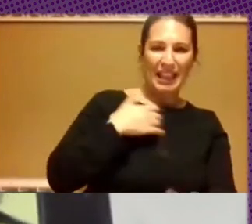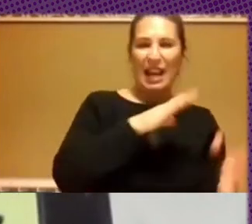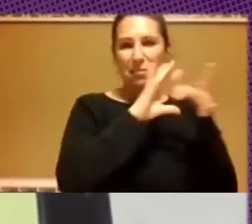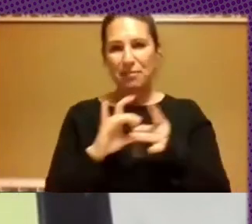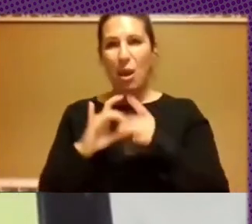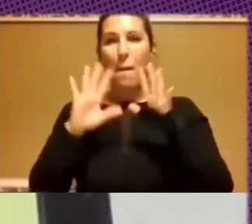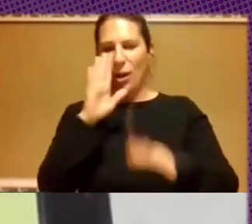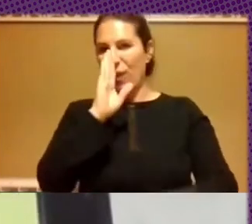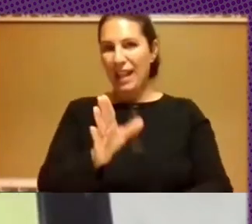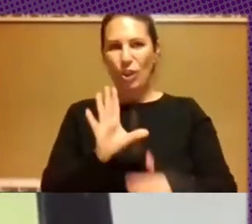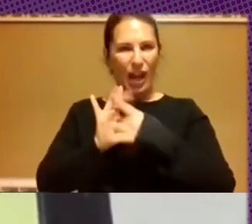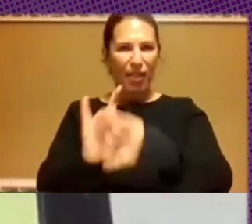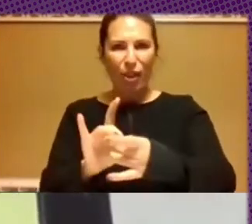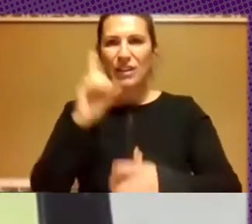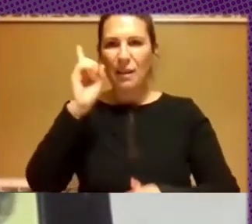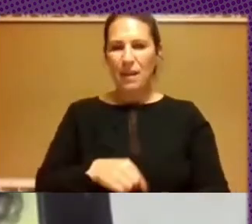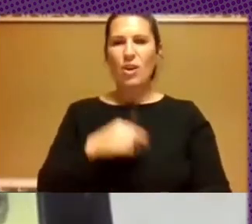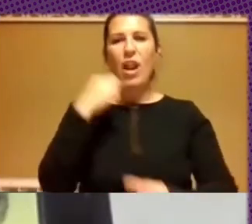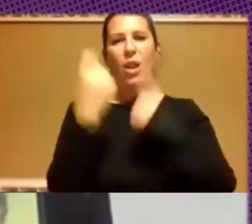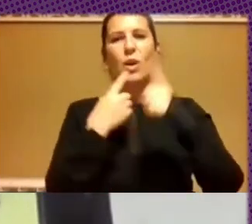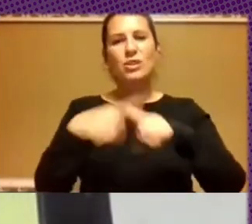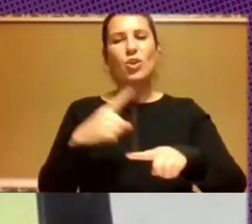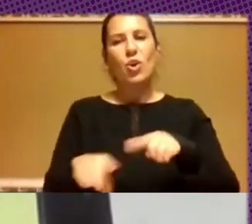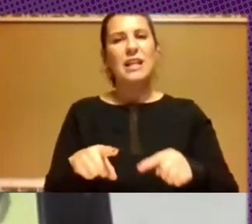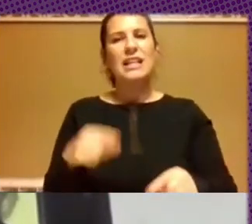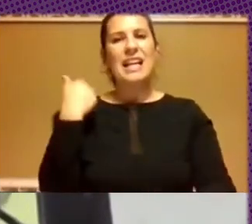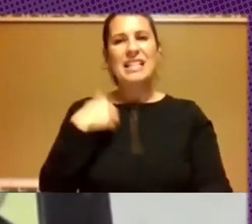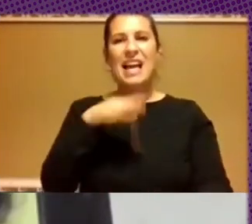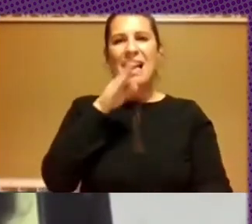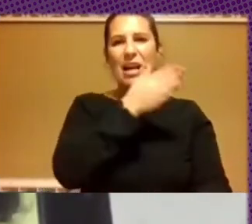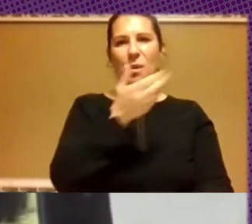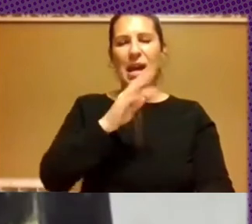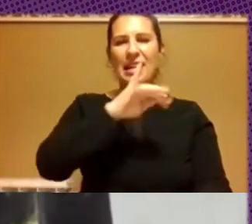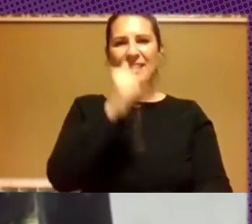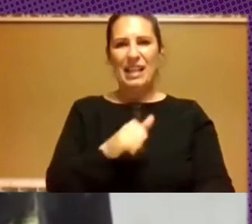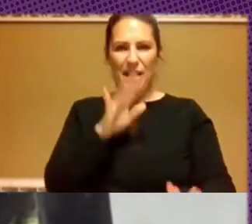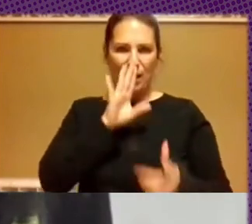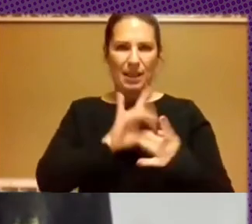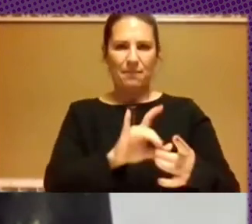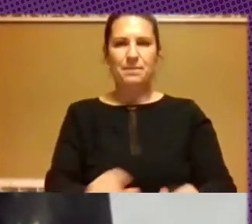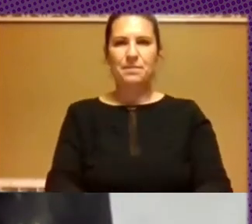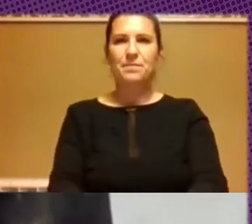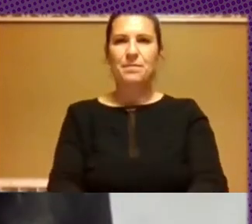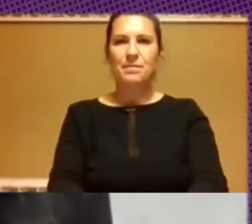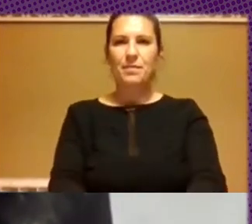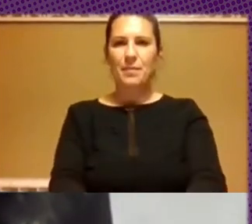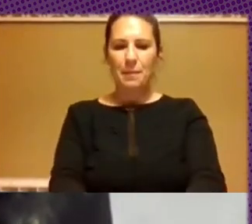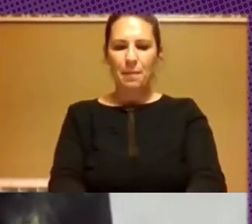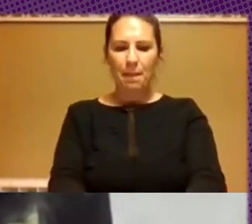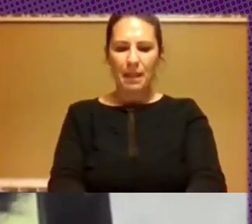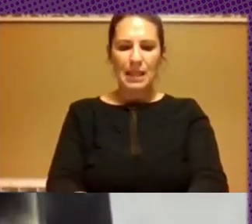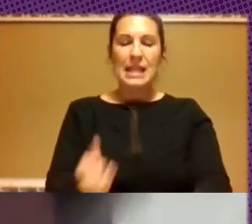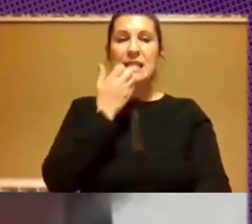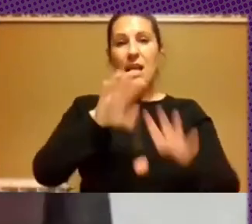directa correlación con alguna de los planteos y los términos que hizo antes Beatriz. Lo primero digo, si uno mira de una perspectiva